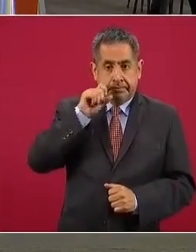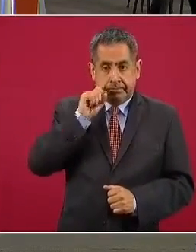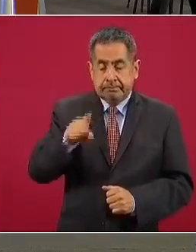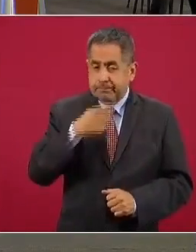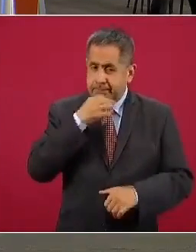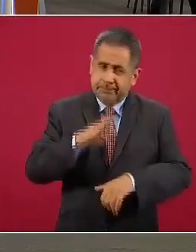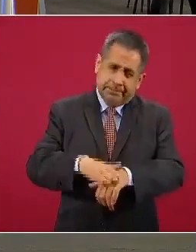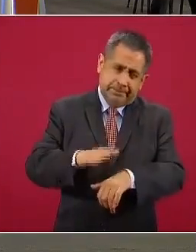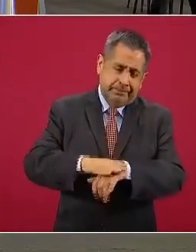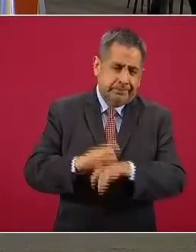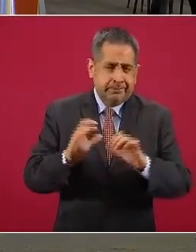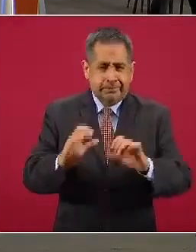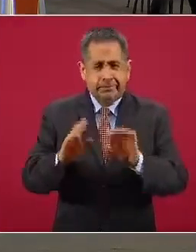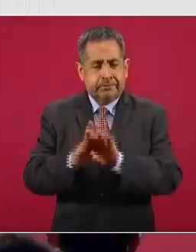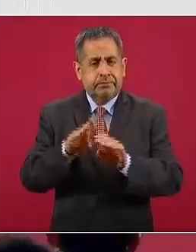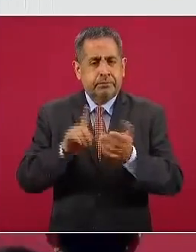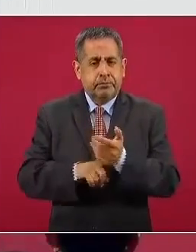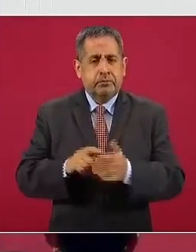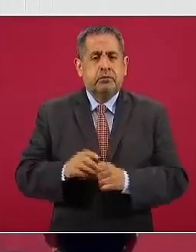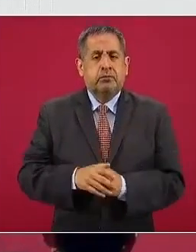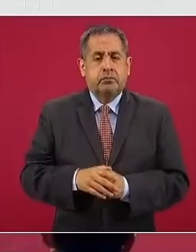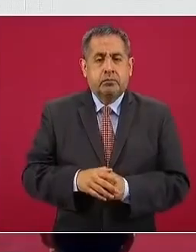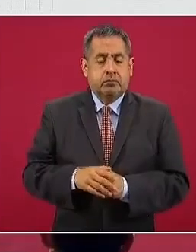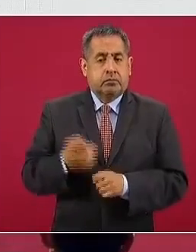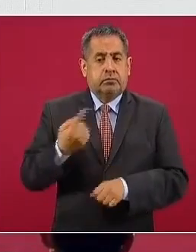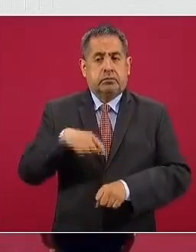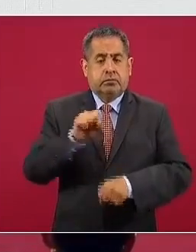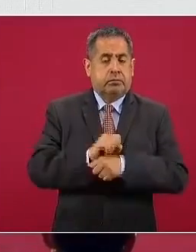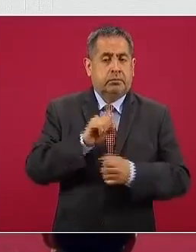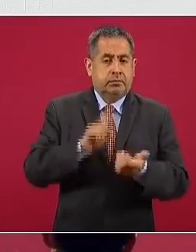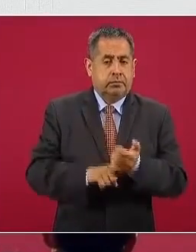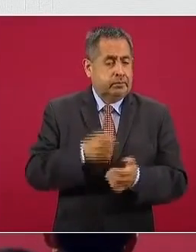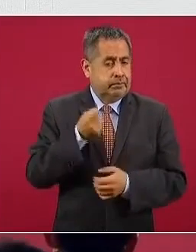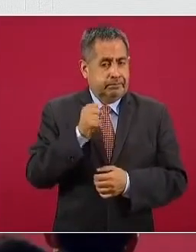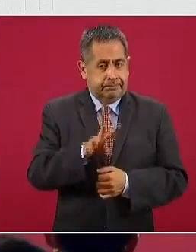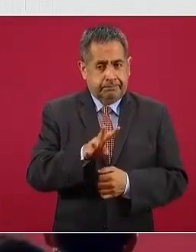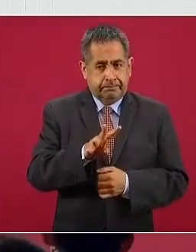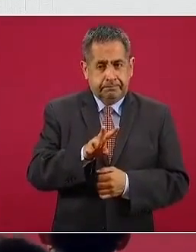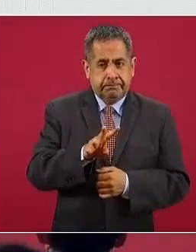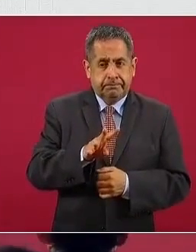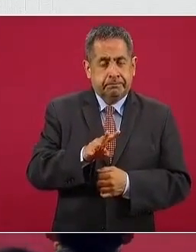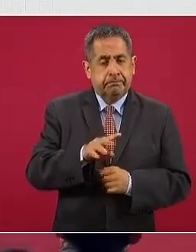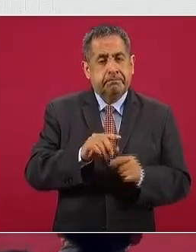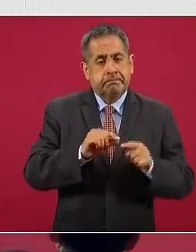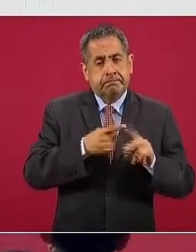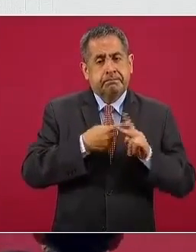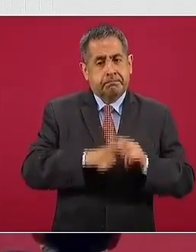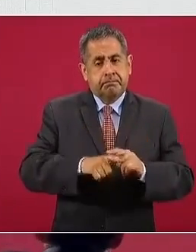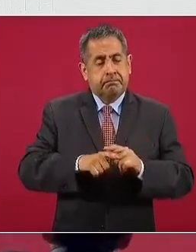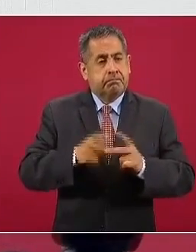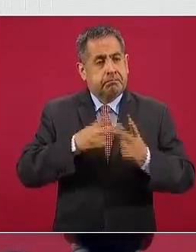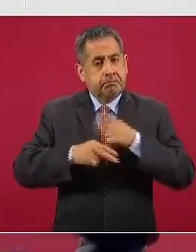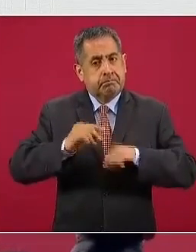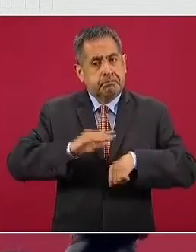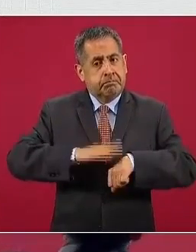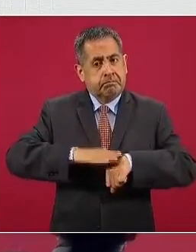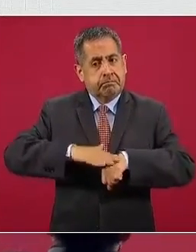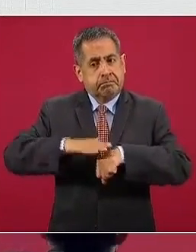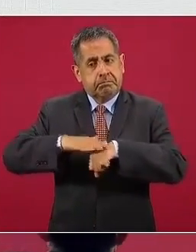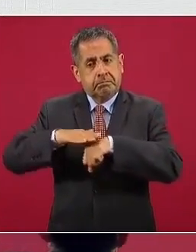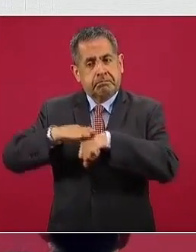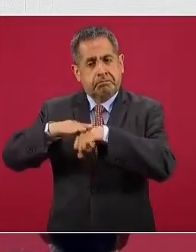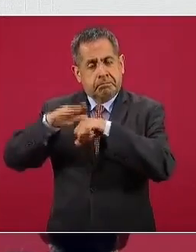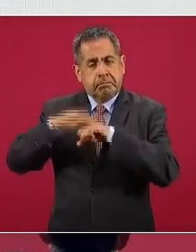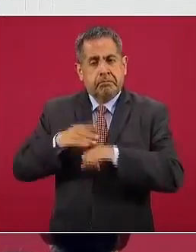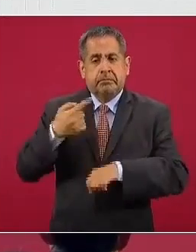precaución, la hemos señalado en varias ocasiones, prácticamente desde la semana diecinueve, tiene una fase de meseta, posteriormente desde la